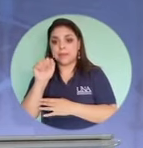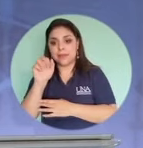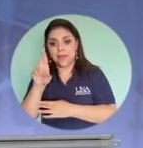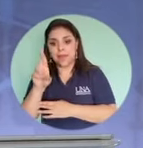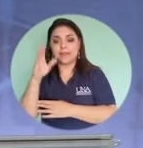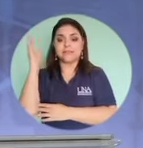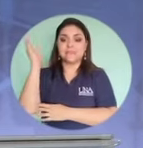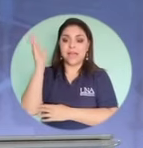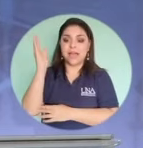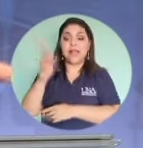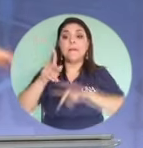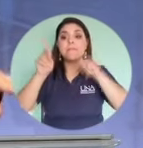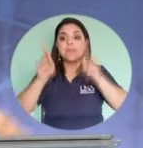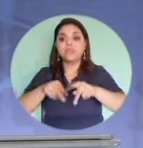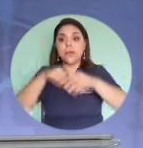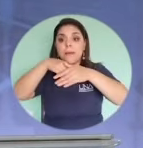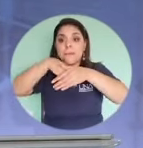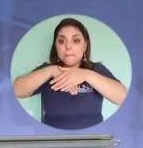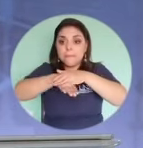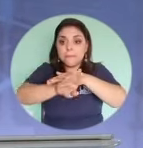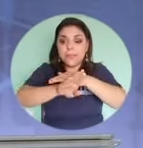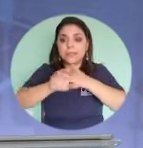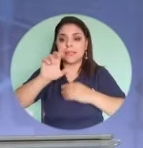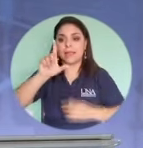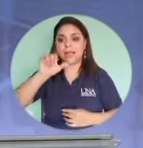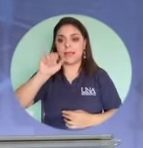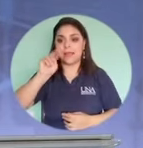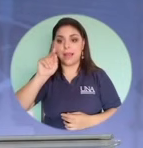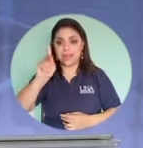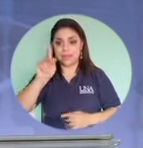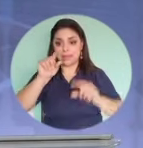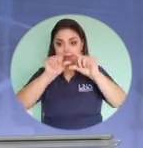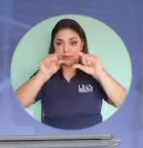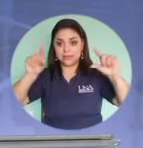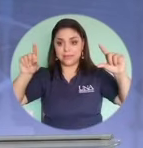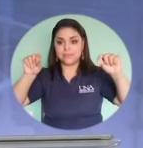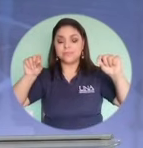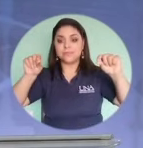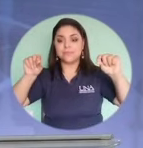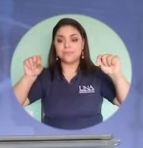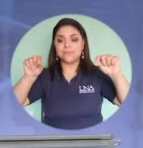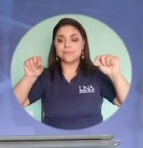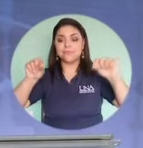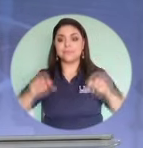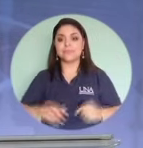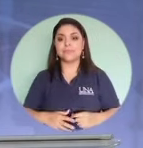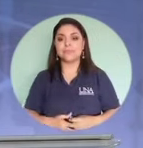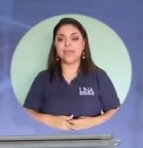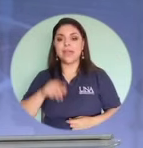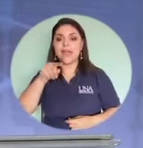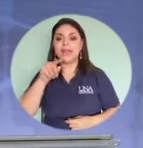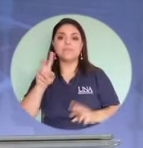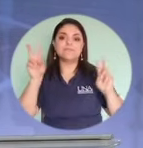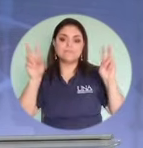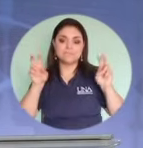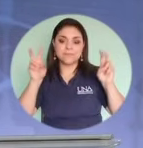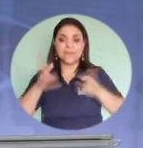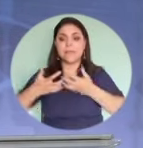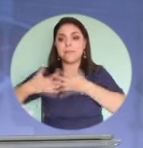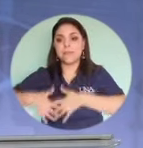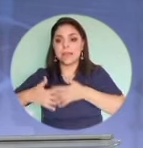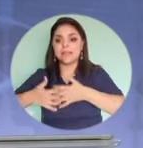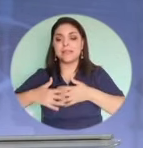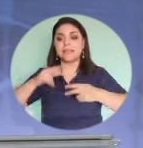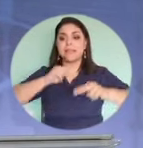y la gente ingresa en links o enlaces de empresas